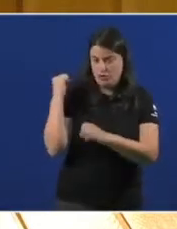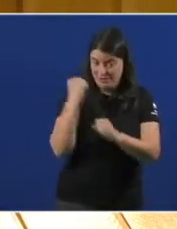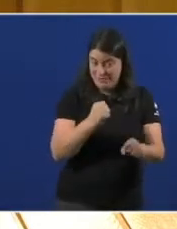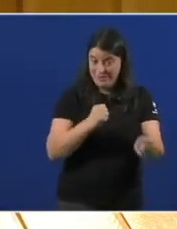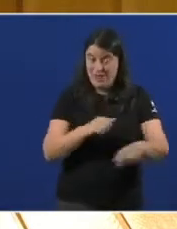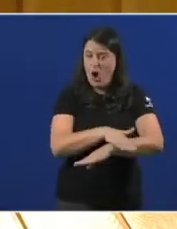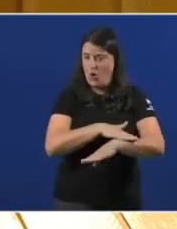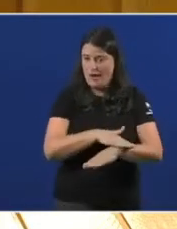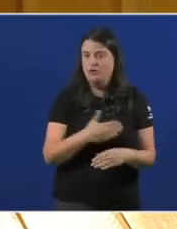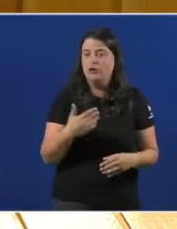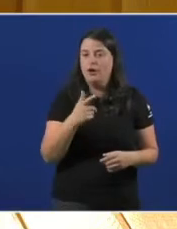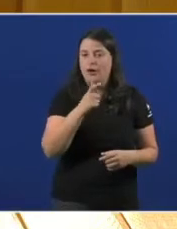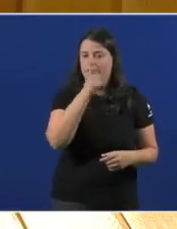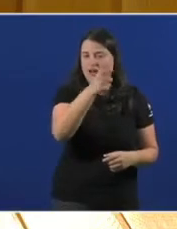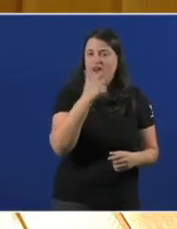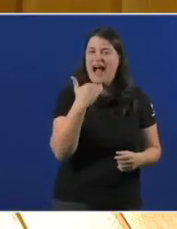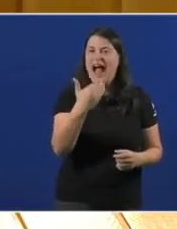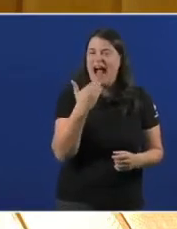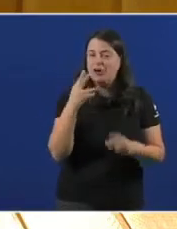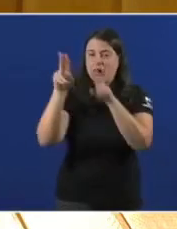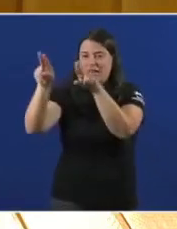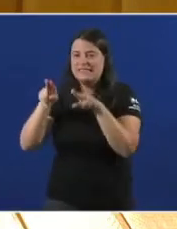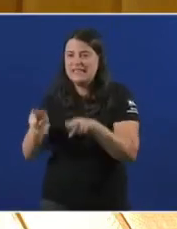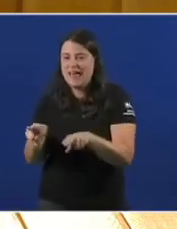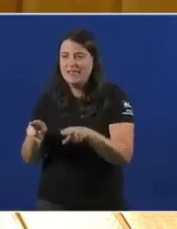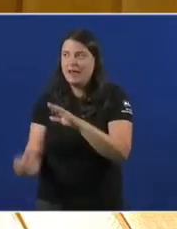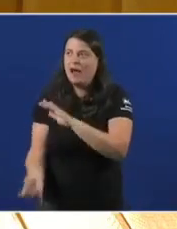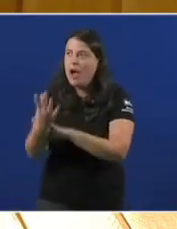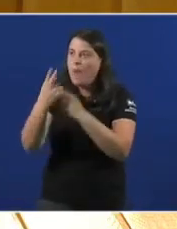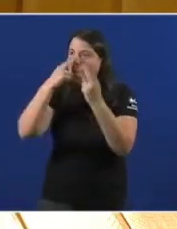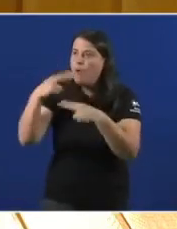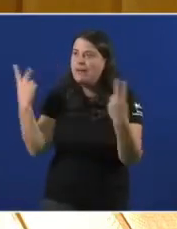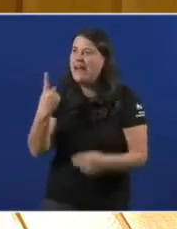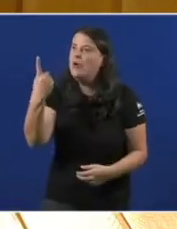puxo en marcha ninguna soa residencia pública. Ninguna.